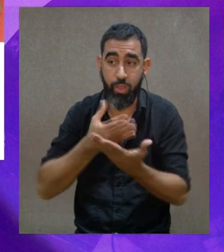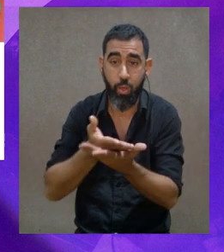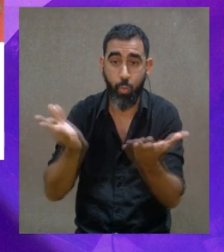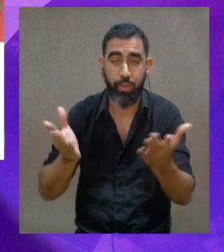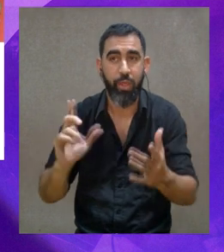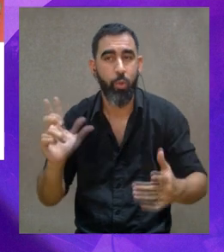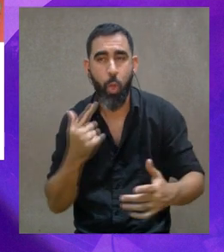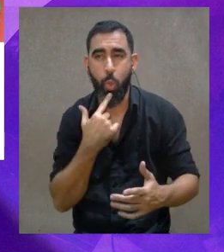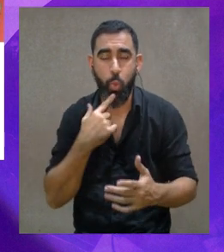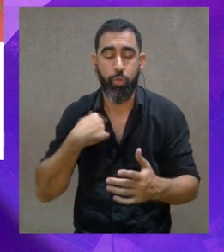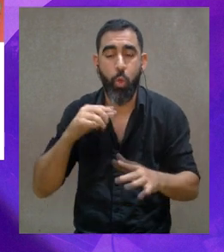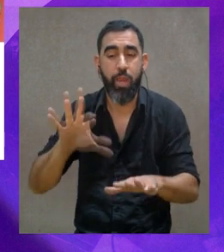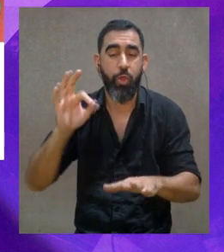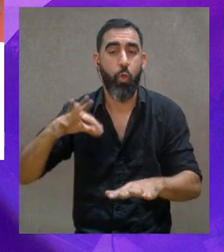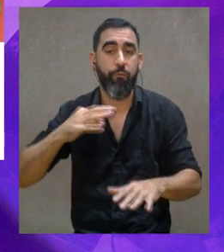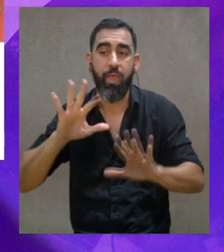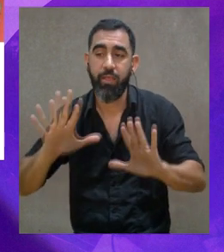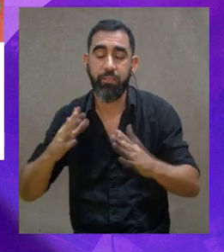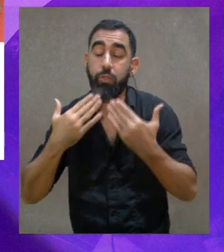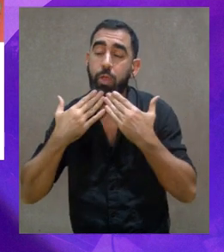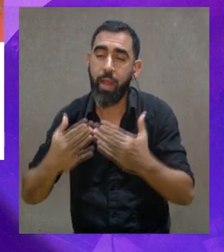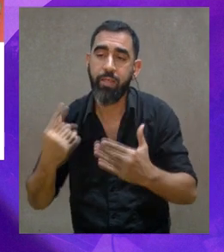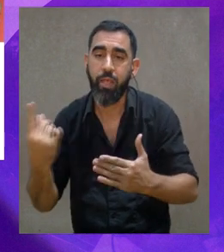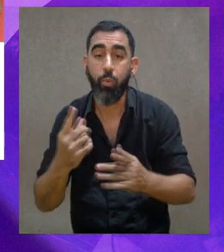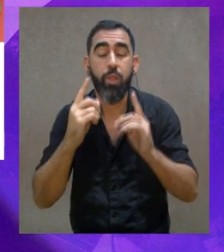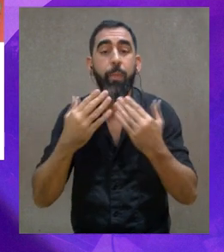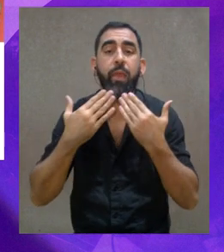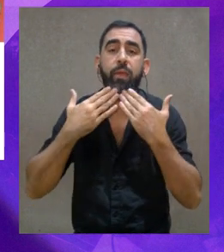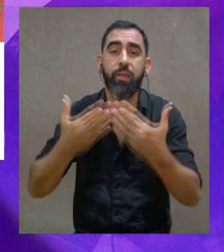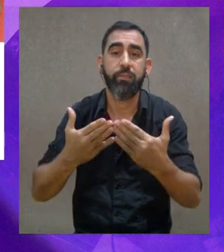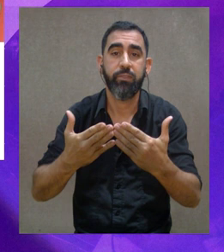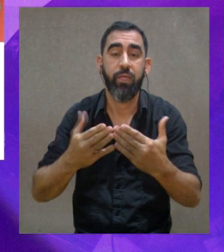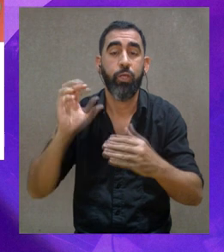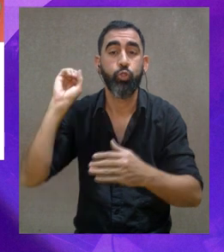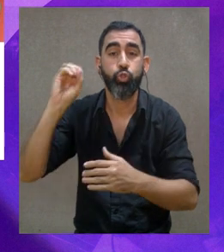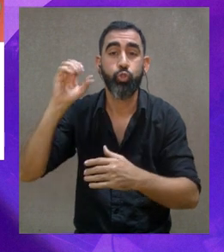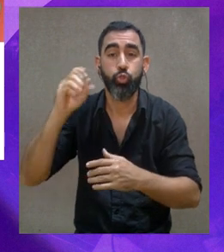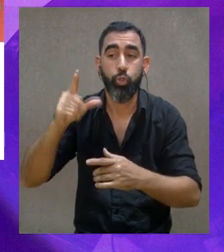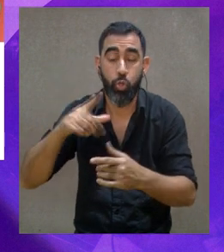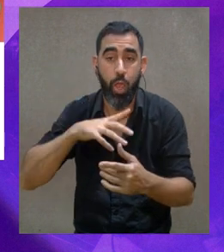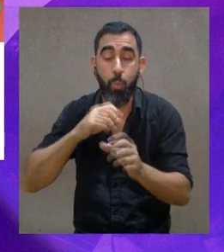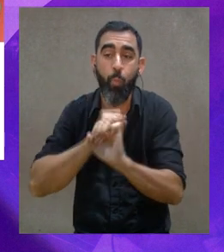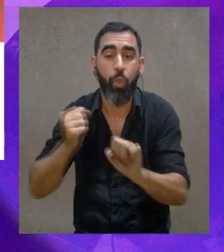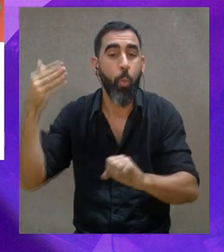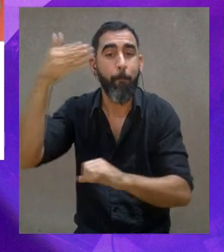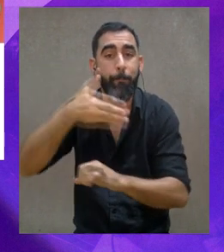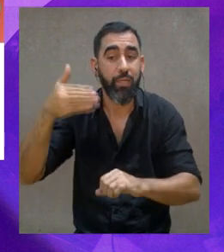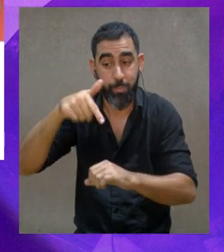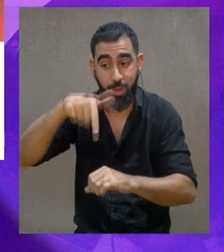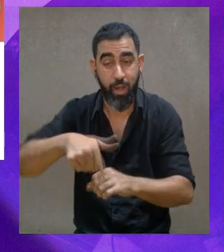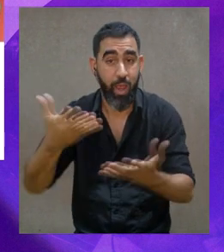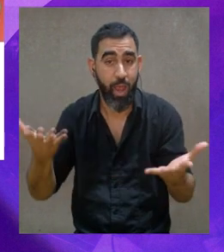ustedes y conocerlos y y transformarme también cada Perifónio es una transformación